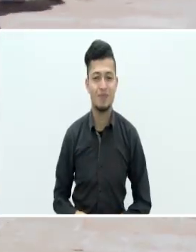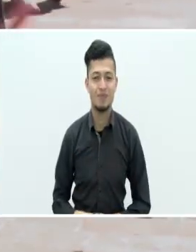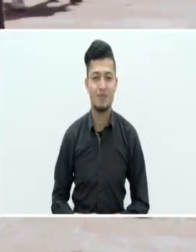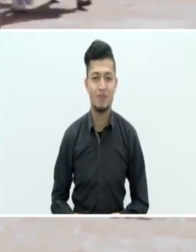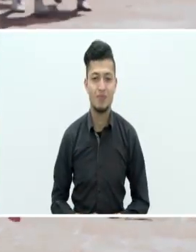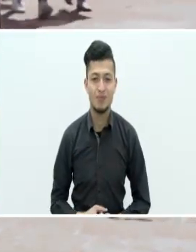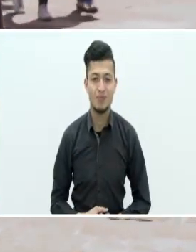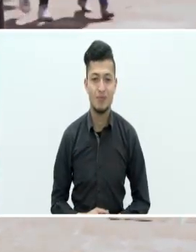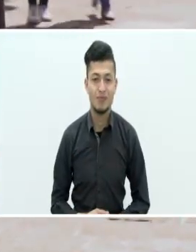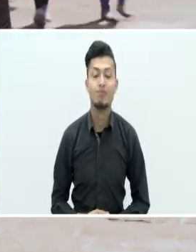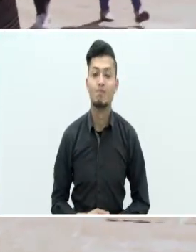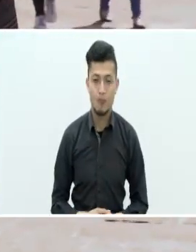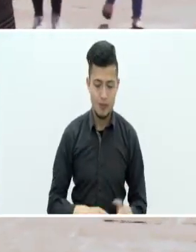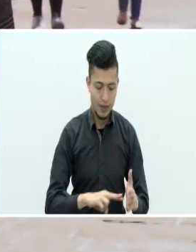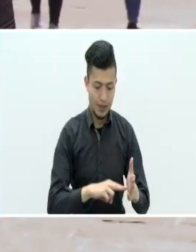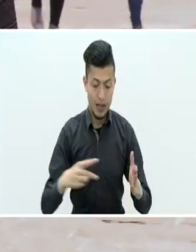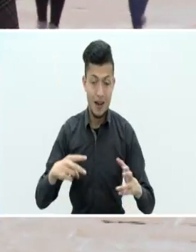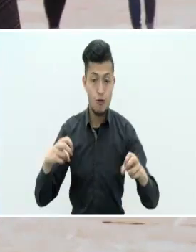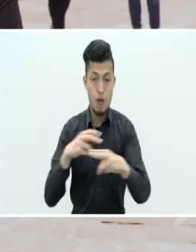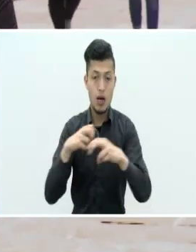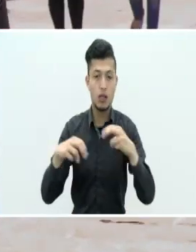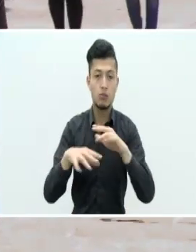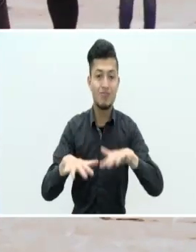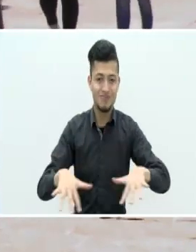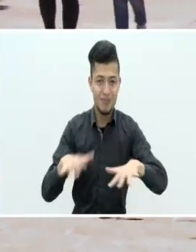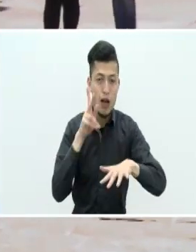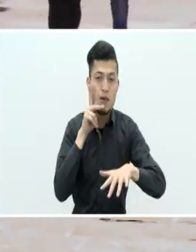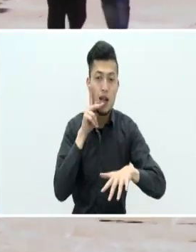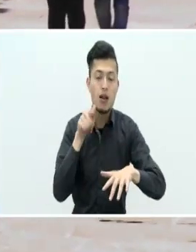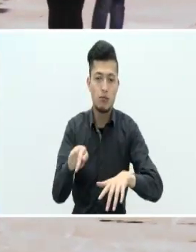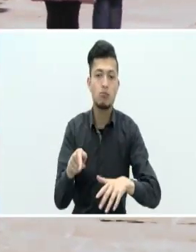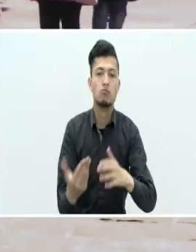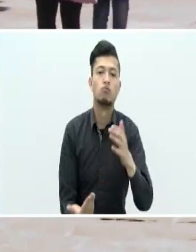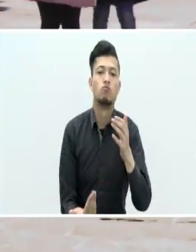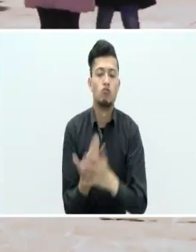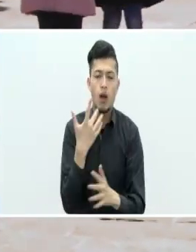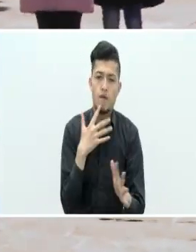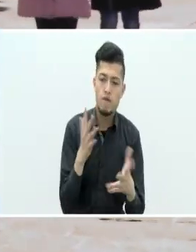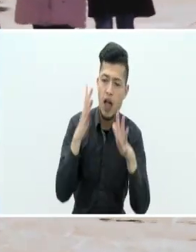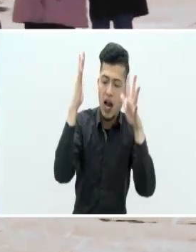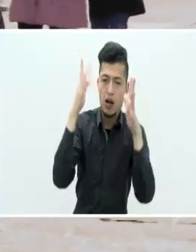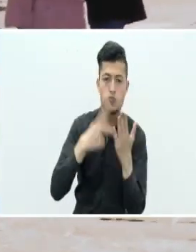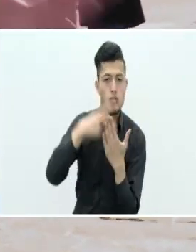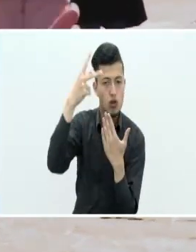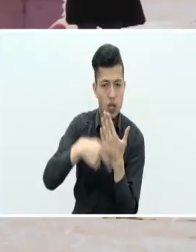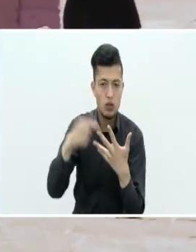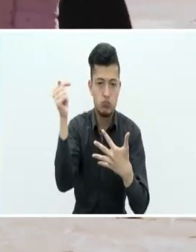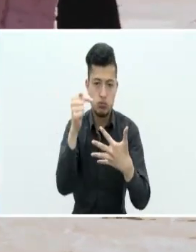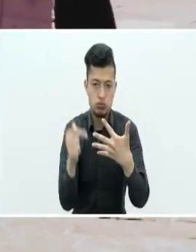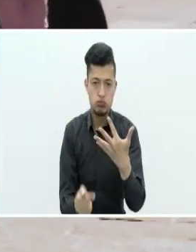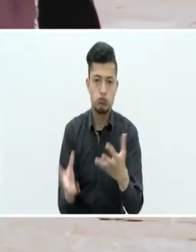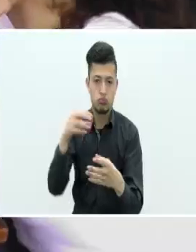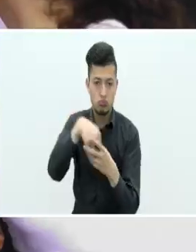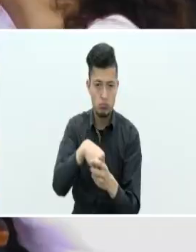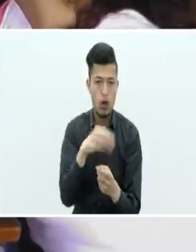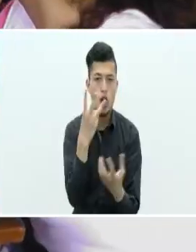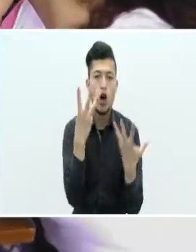El Tecnoparque de Novo Pereira y Cenova realizaron la feria de proyectos Idealo con más de 80 iniciativas.